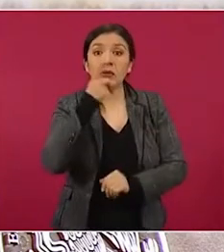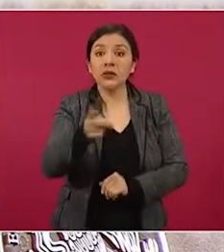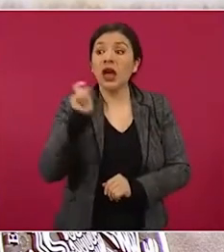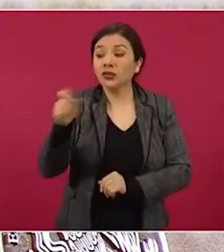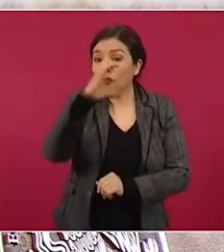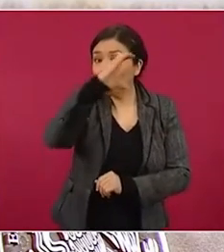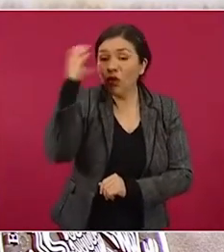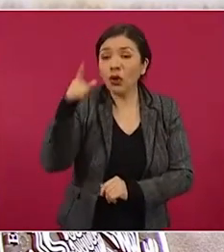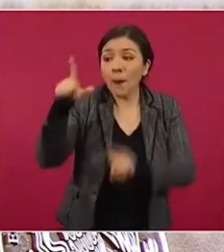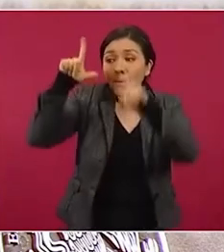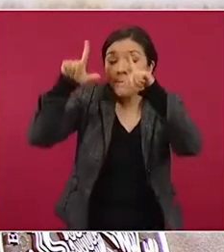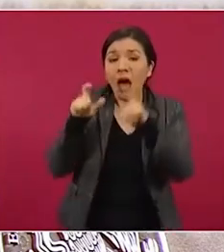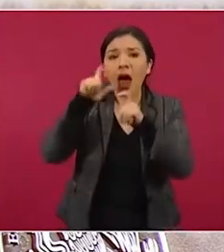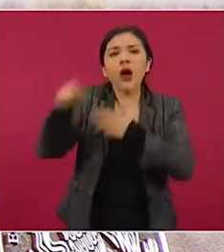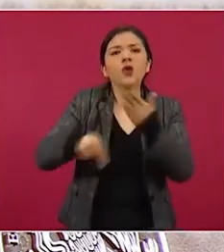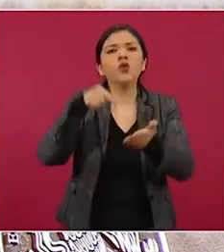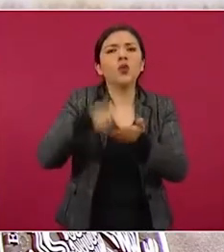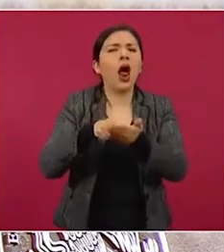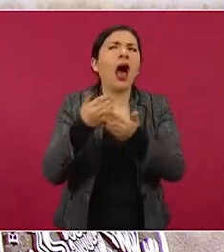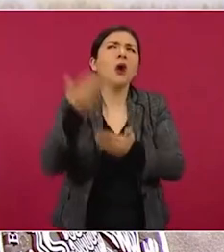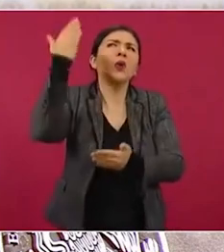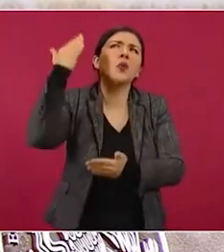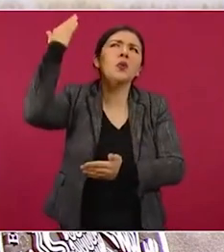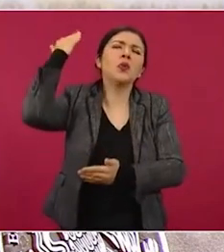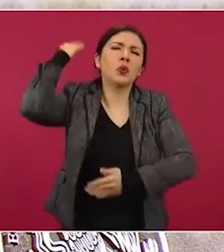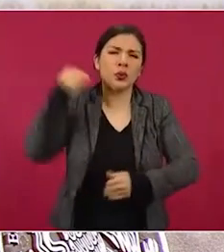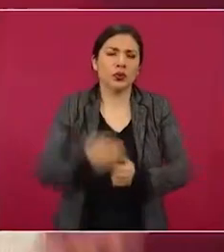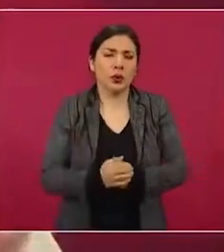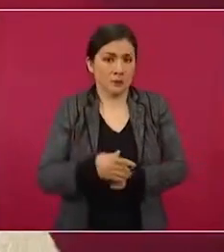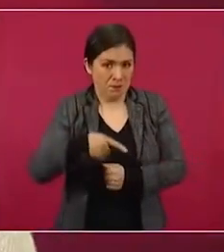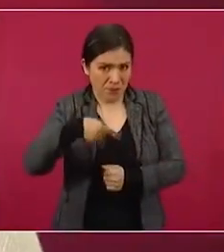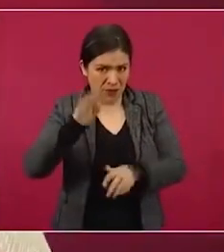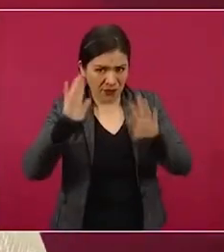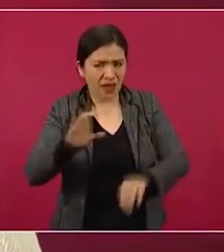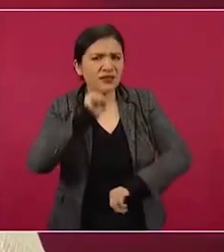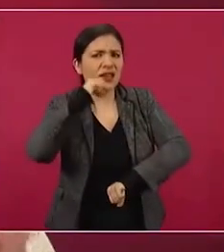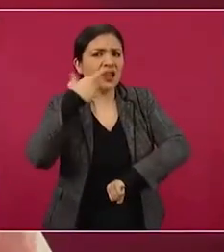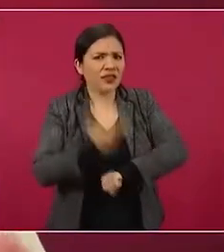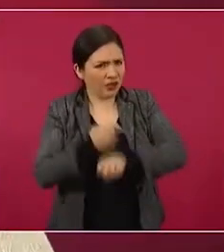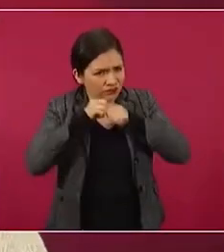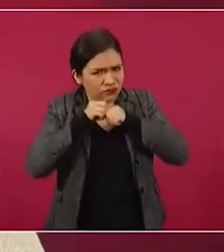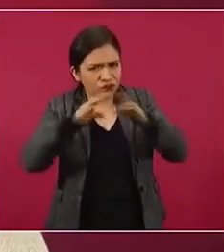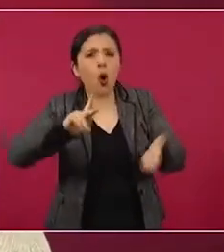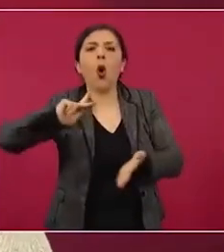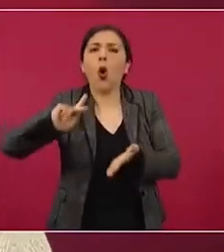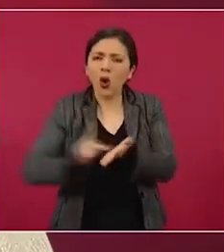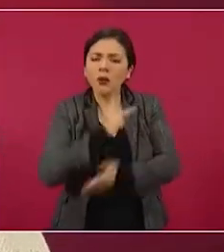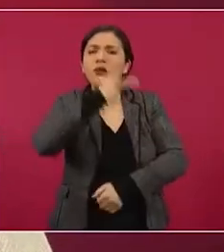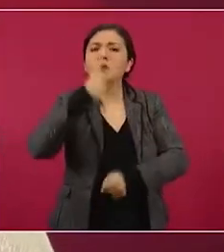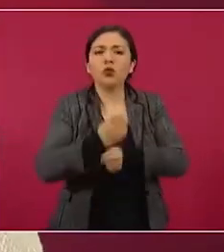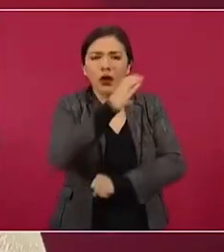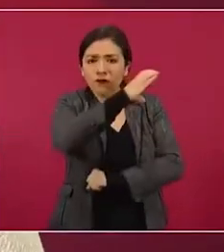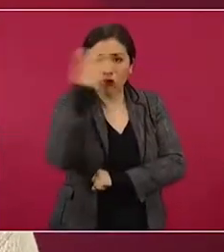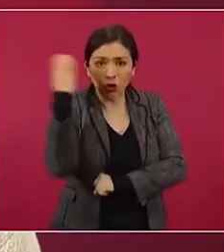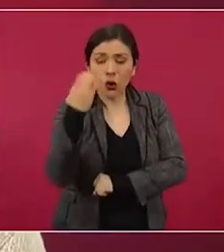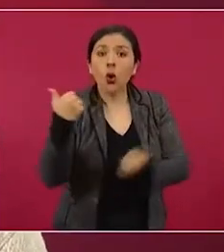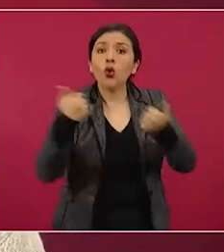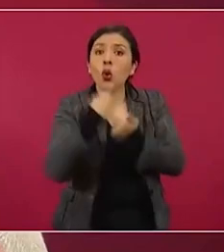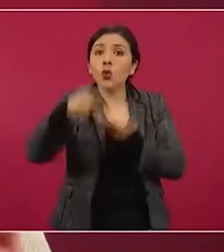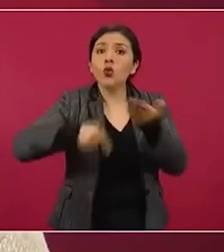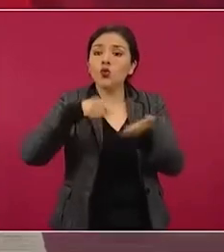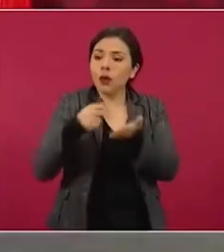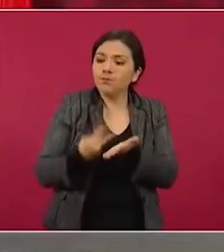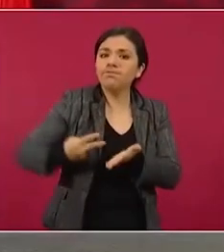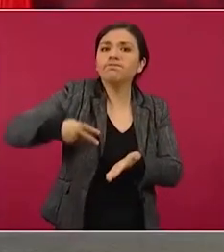fotografía tomada en el pasado. Sin embargo, la secretaria publicó otra foto estando en el sitio